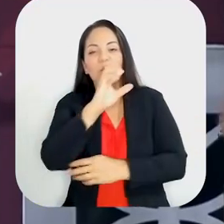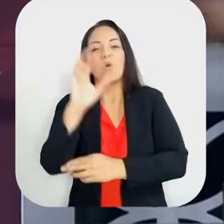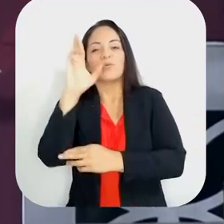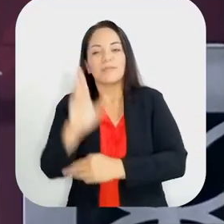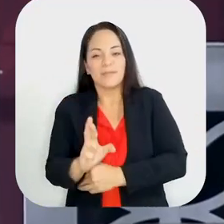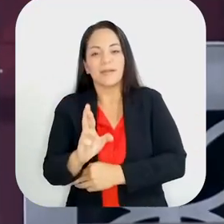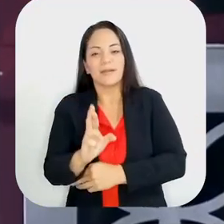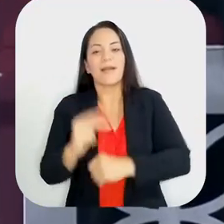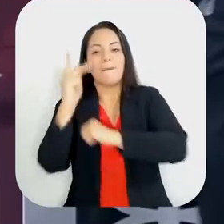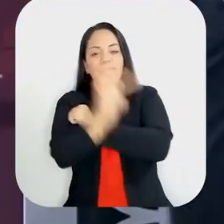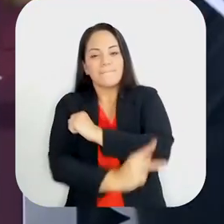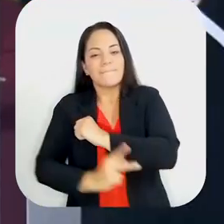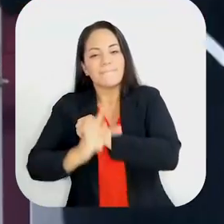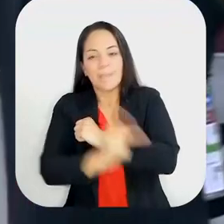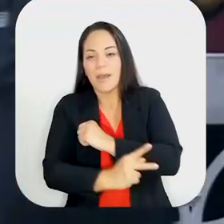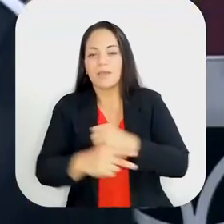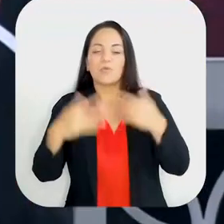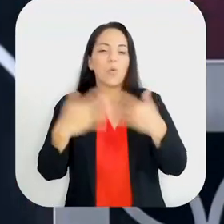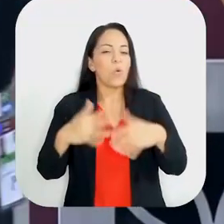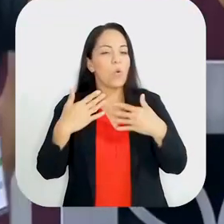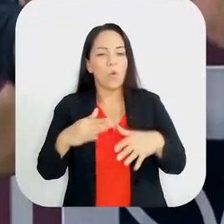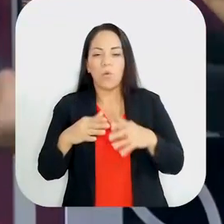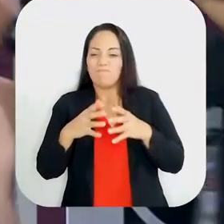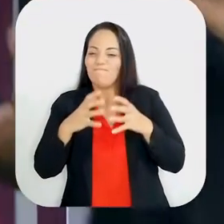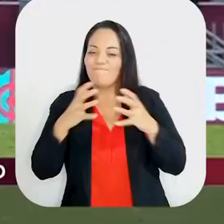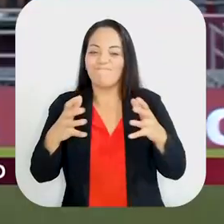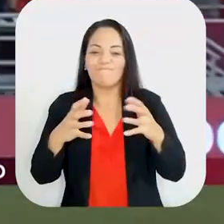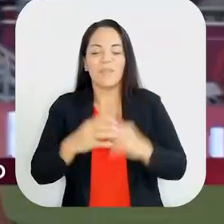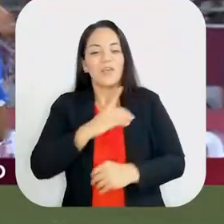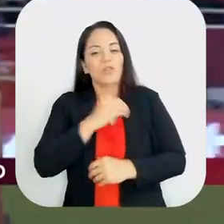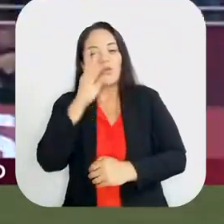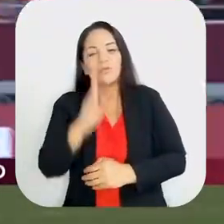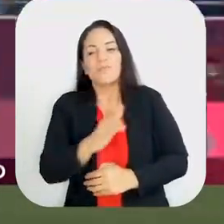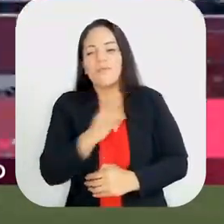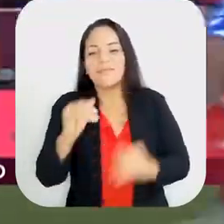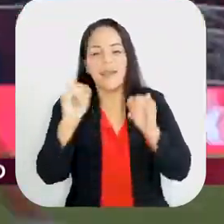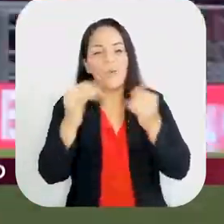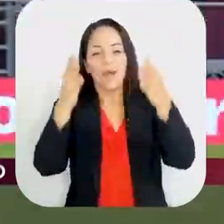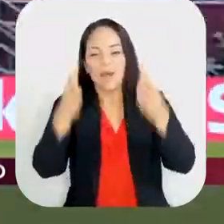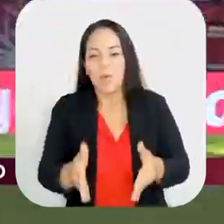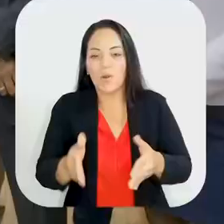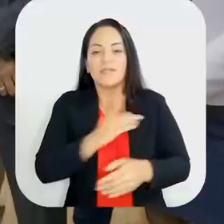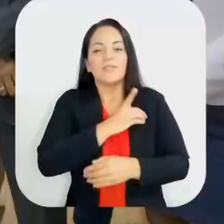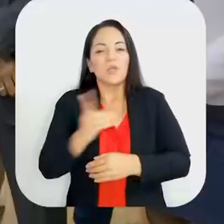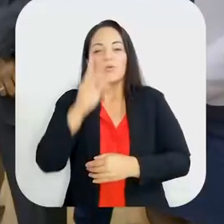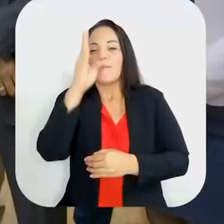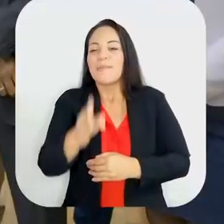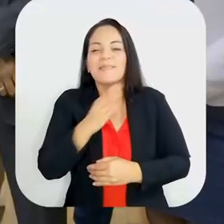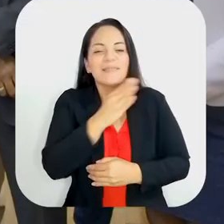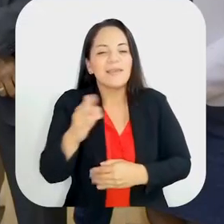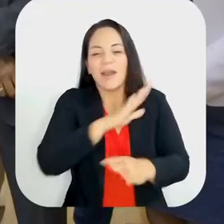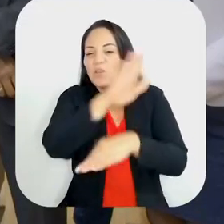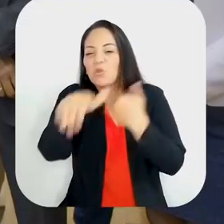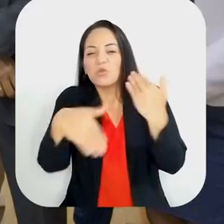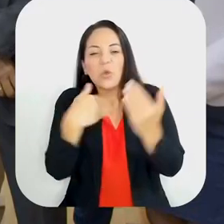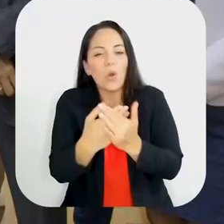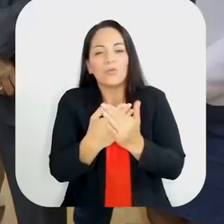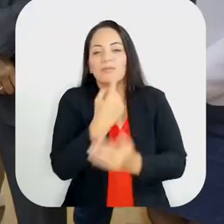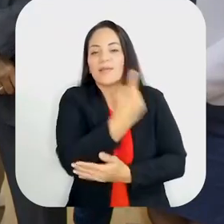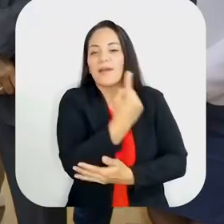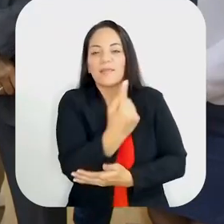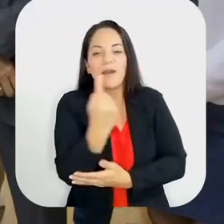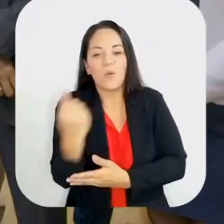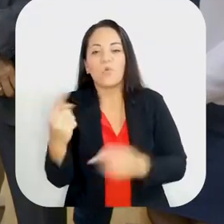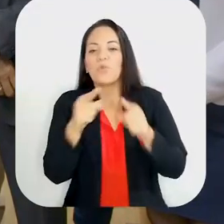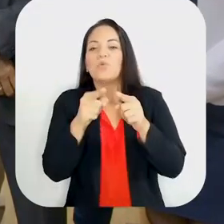un país increíble. Que Dios bendiga a los seleccionados, que Dios los bendiga a todos y cada